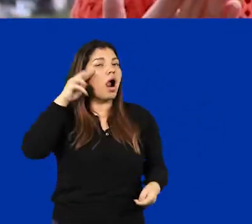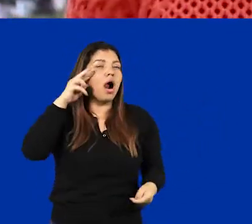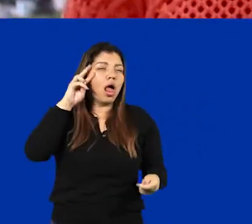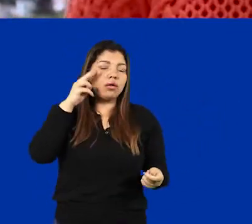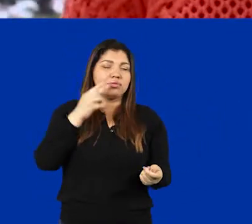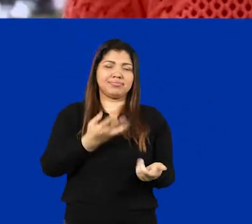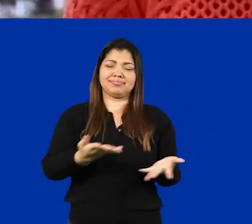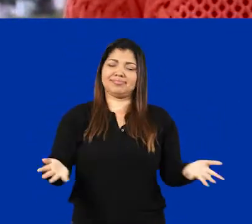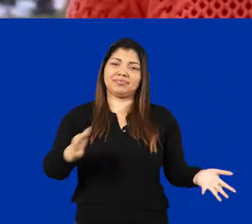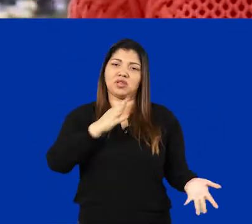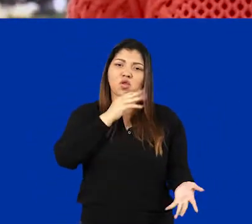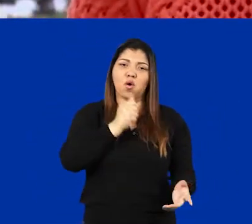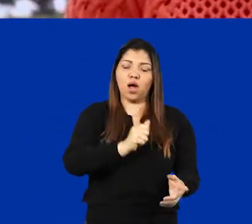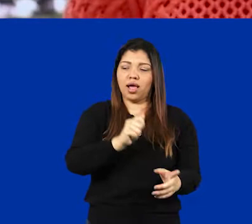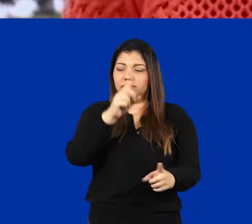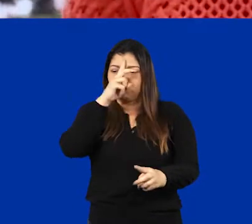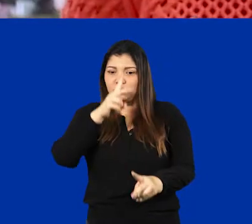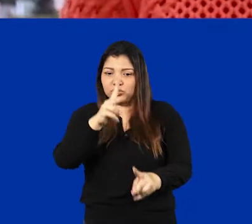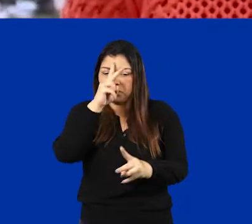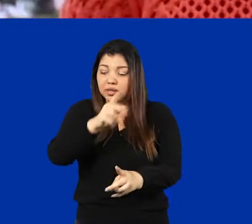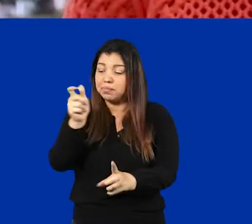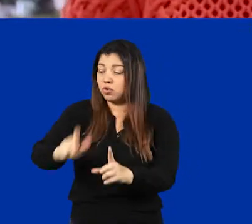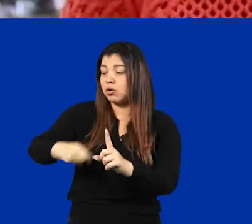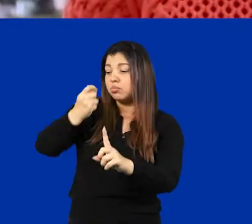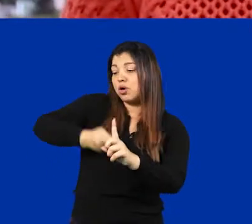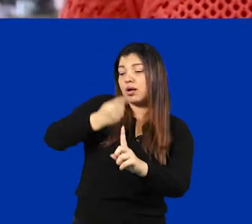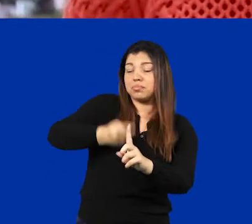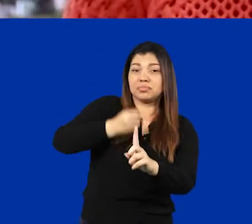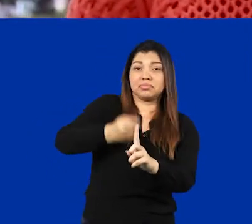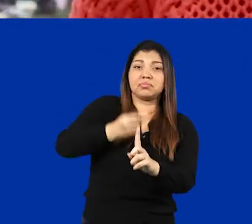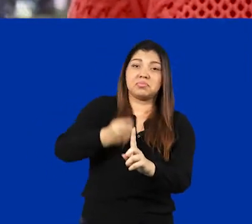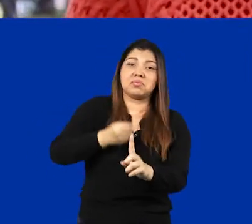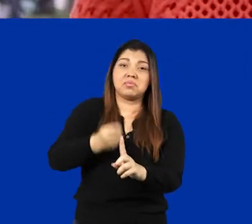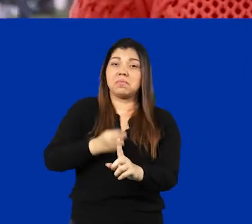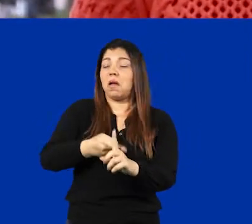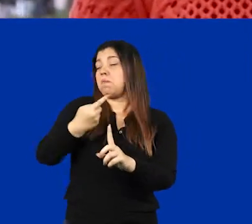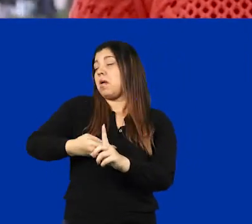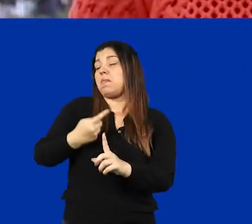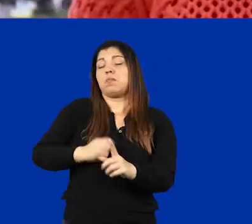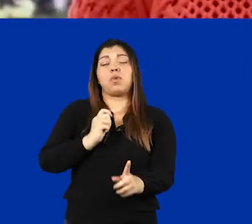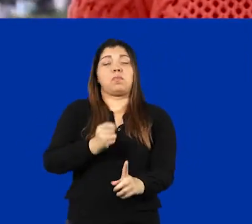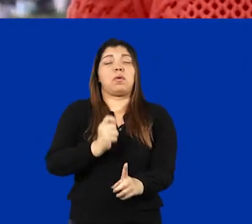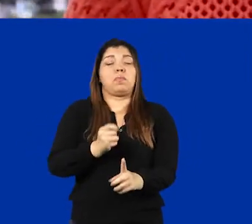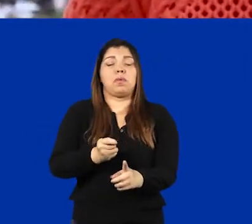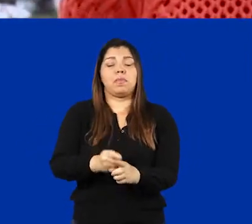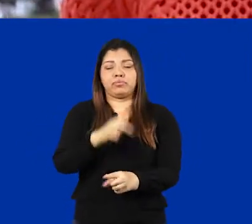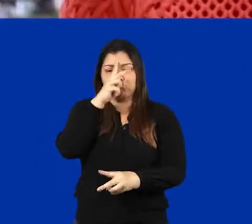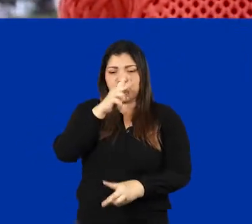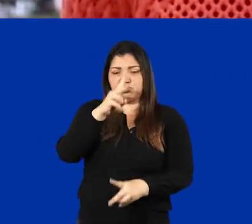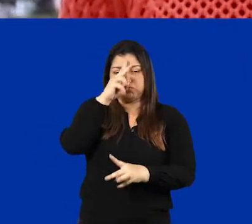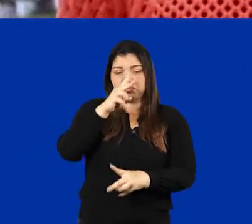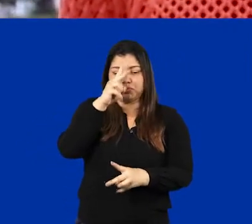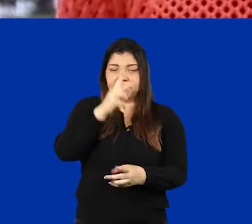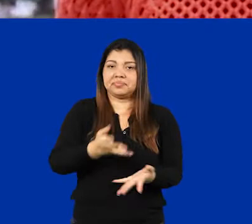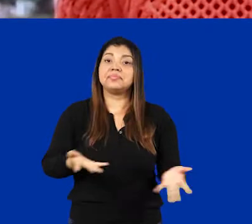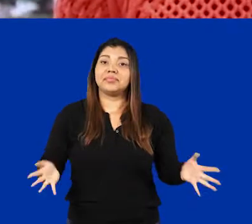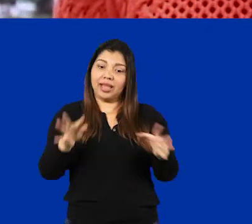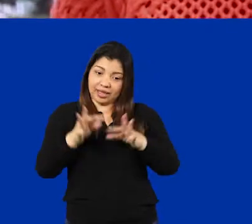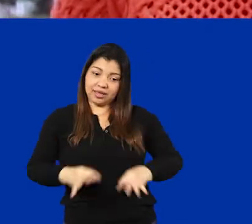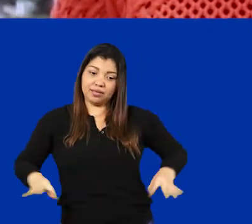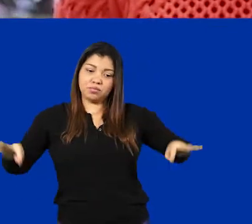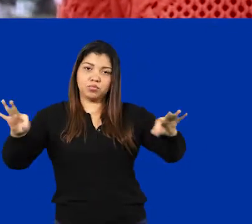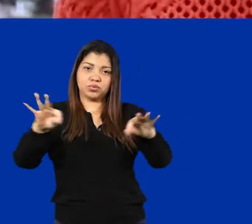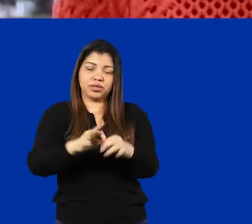se aprovecha de los recursos que los pensionados o los afiliados tienen abonados en sus cuentas de ahorro individual. Es importante también